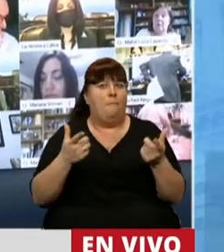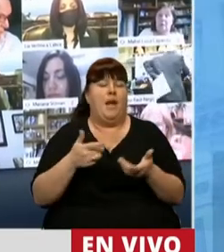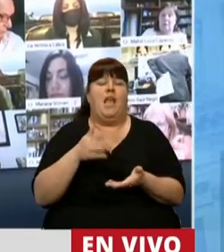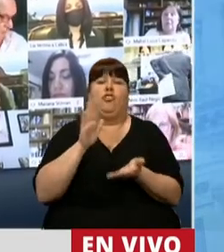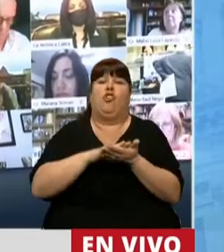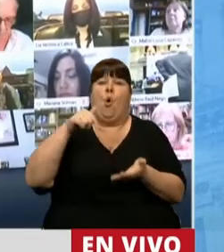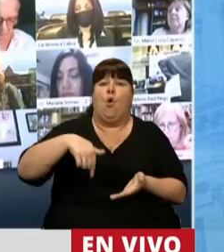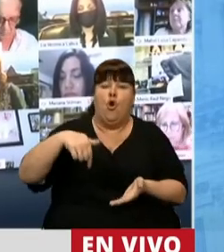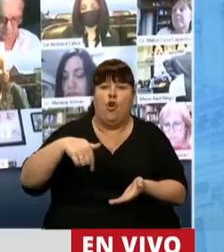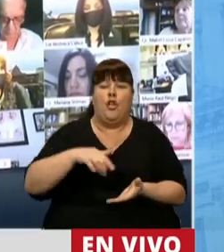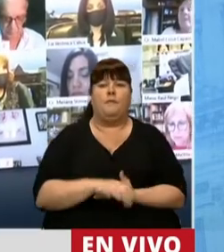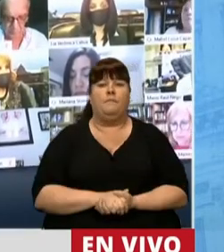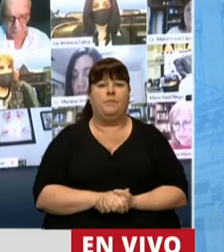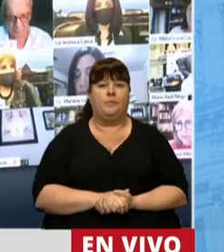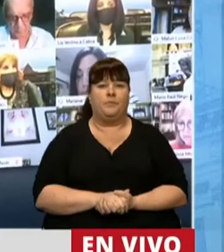en el día de hoy